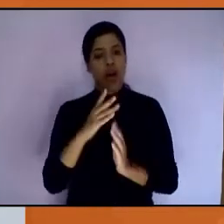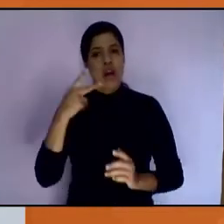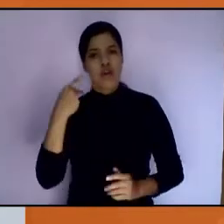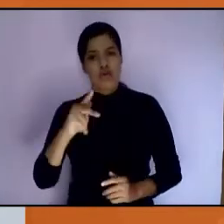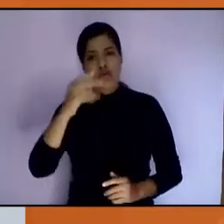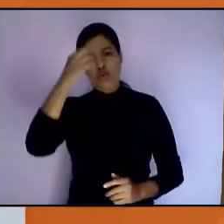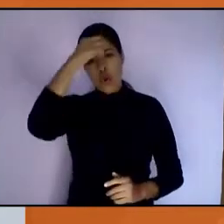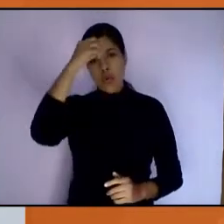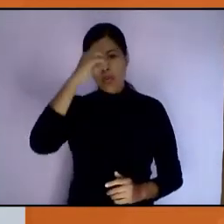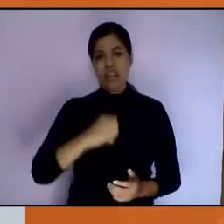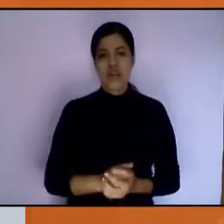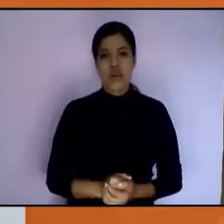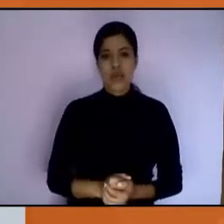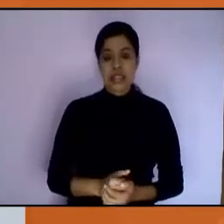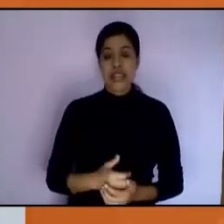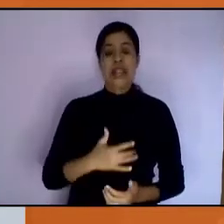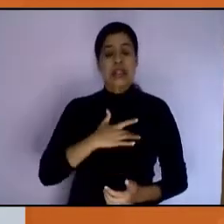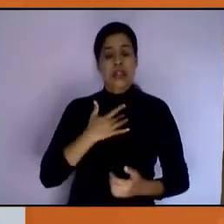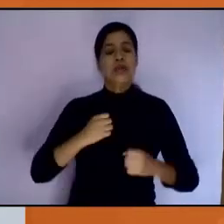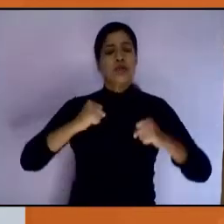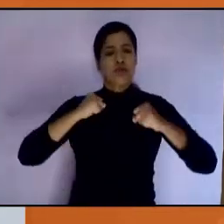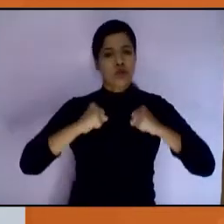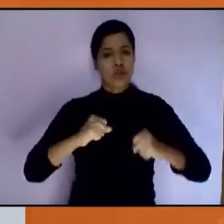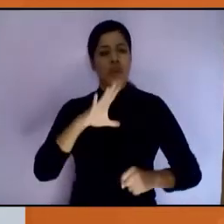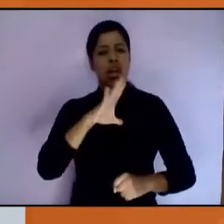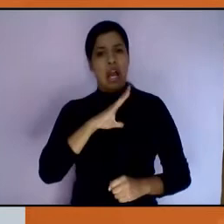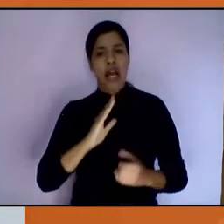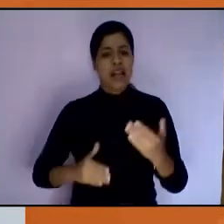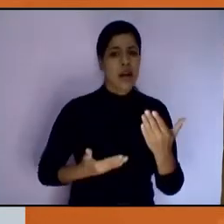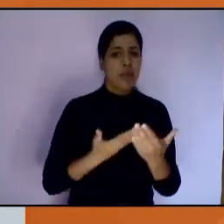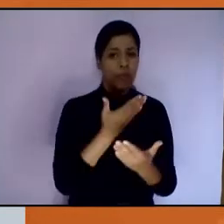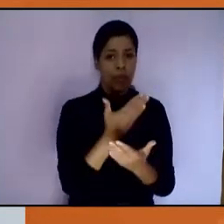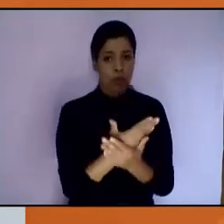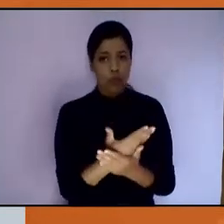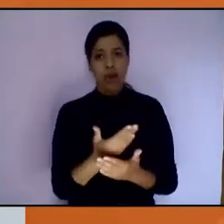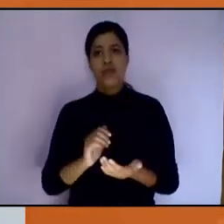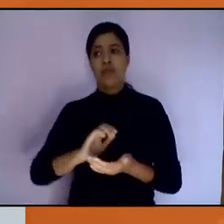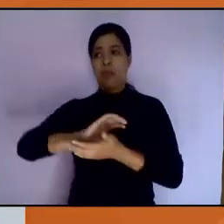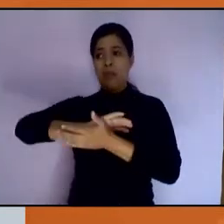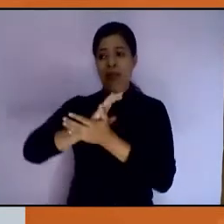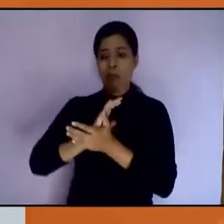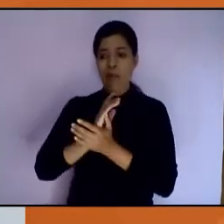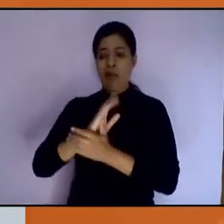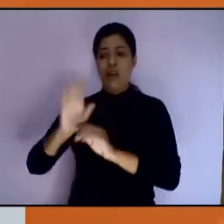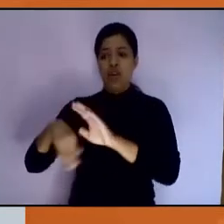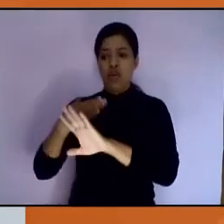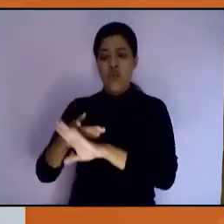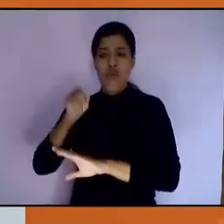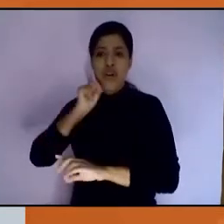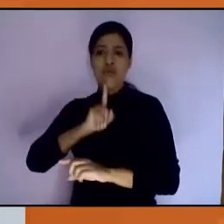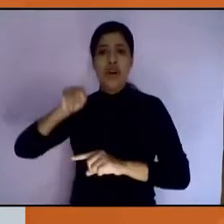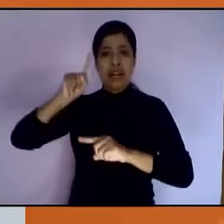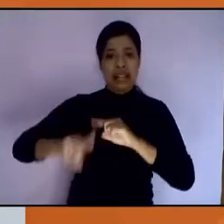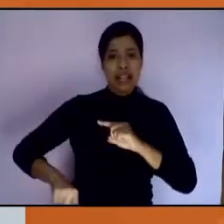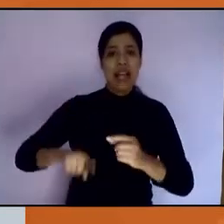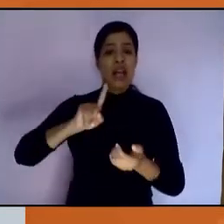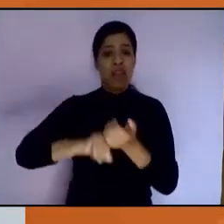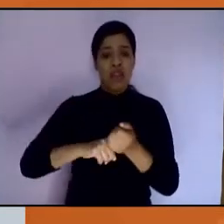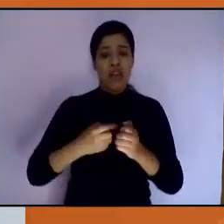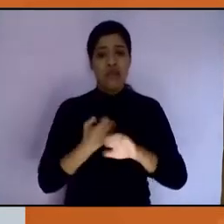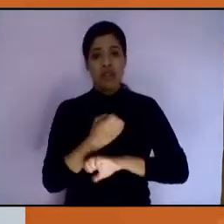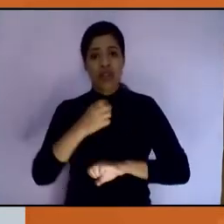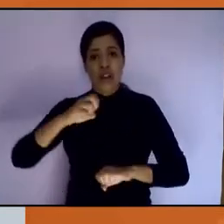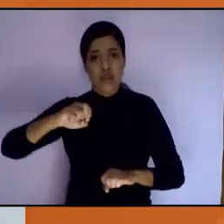que estoy segura podremos encontrar propuestas y procesos para erradicar las violencias contra las mujeres en Nuevo León y